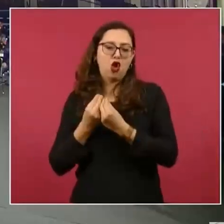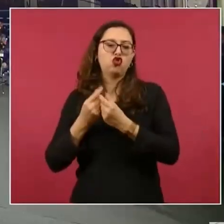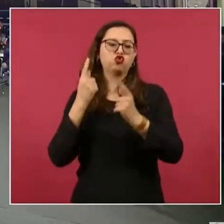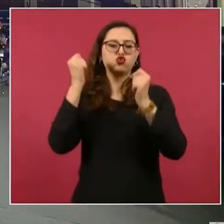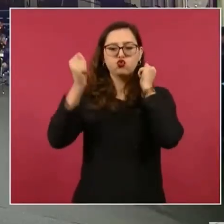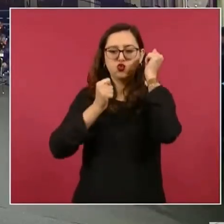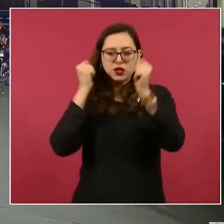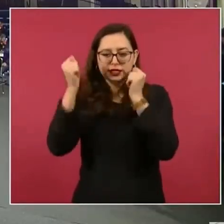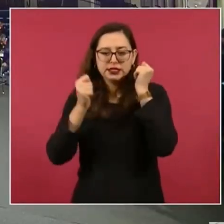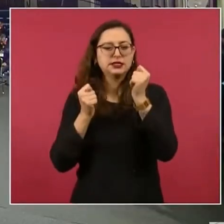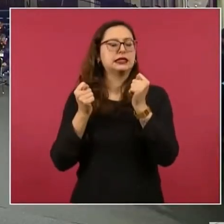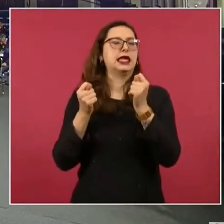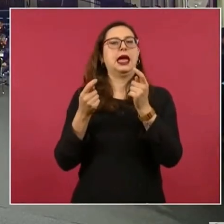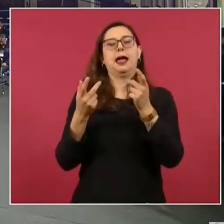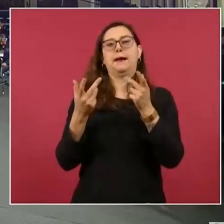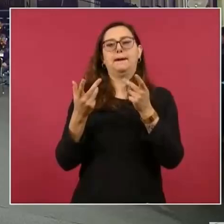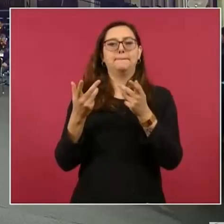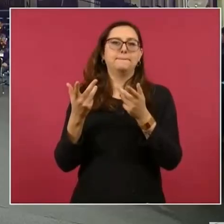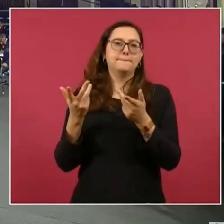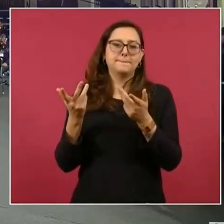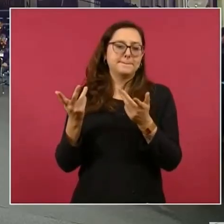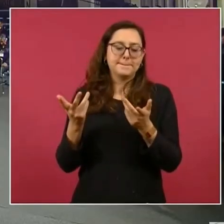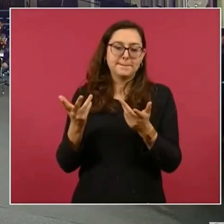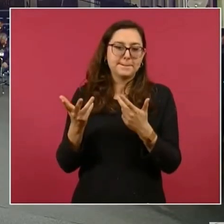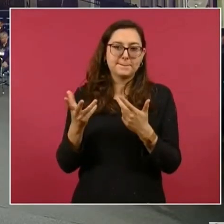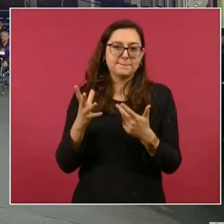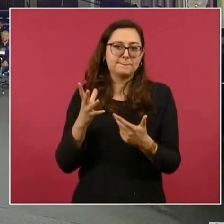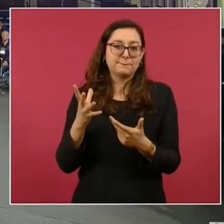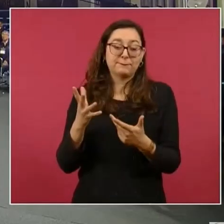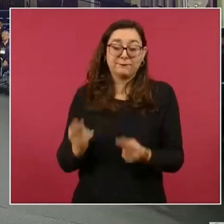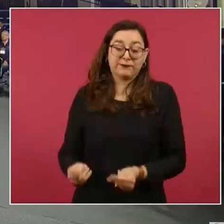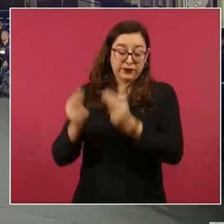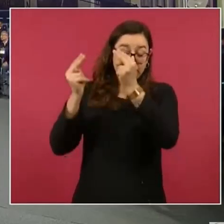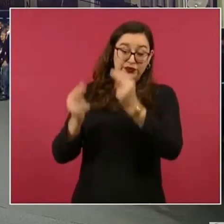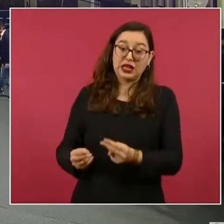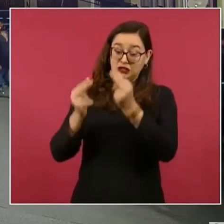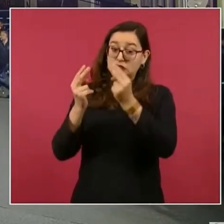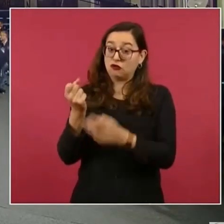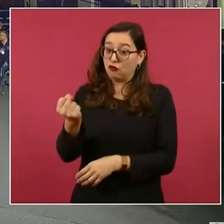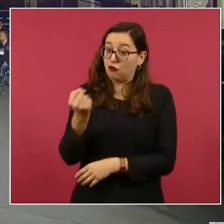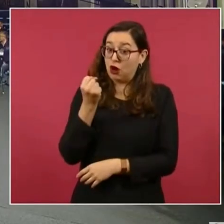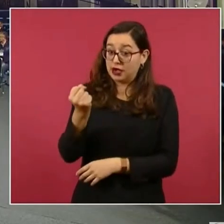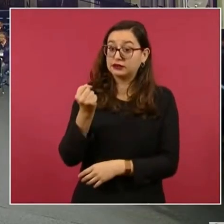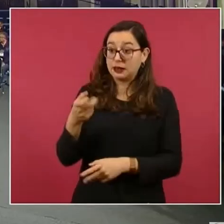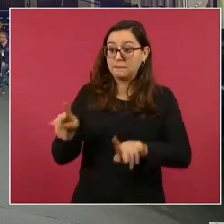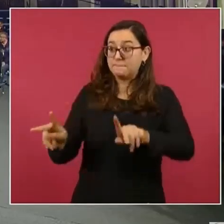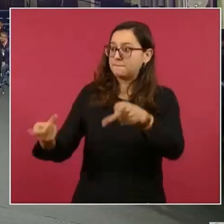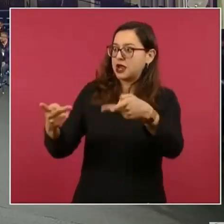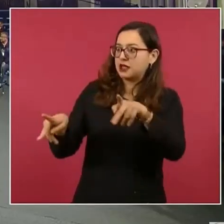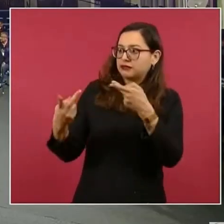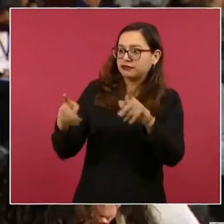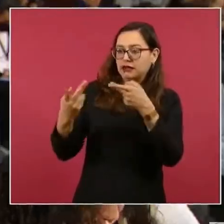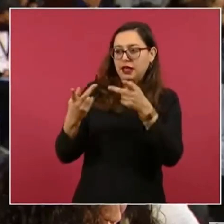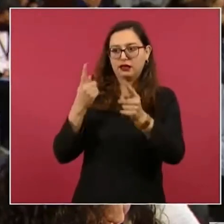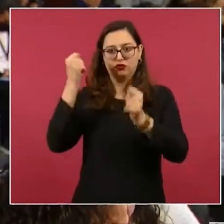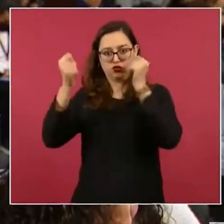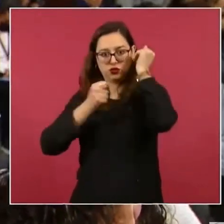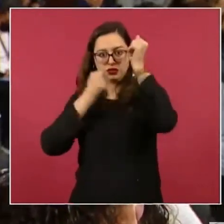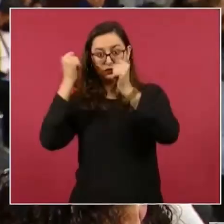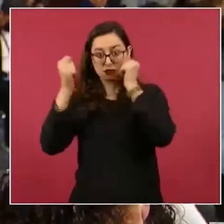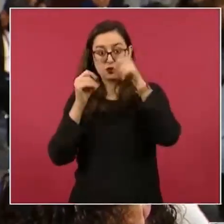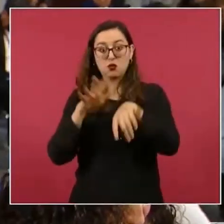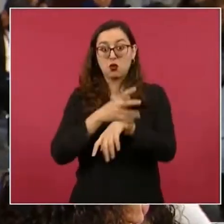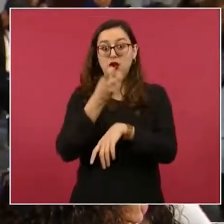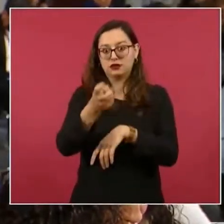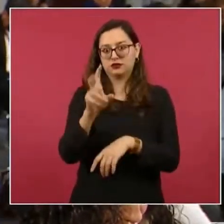una fuerza, digamos, mercadotecnia y comercial para hacer llegar esos 30 millones, como se llama,